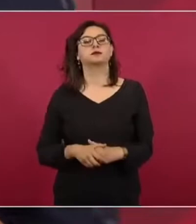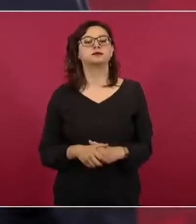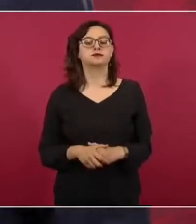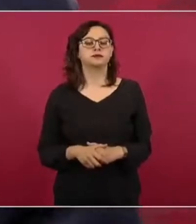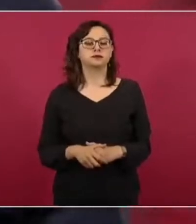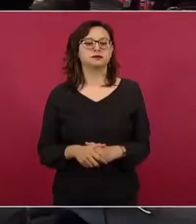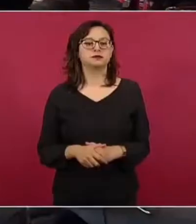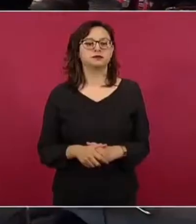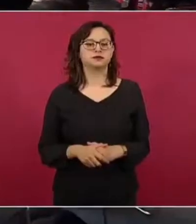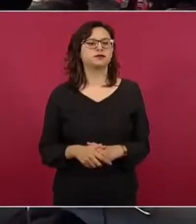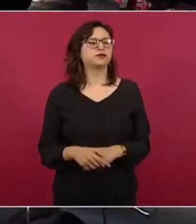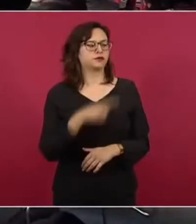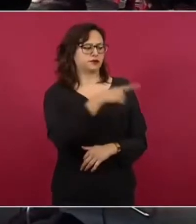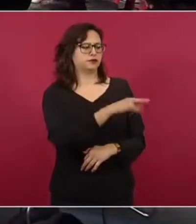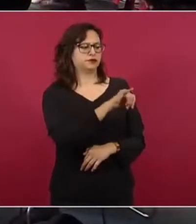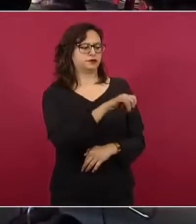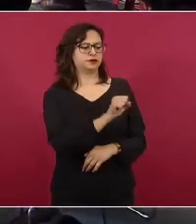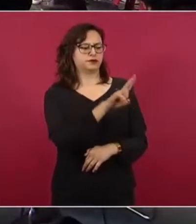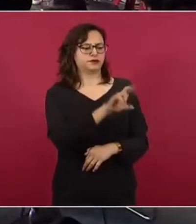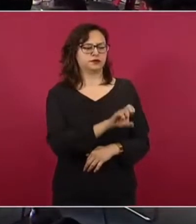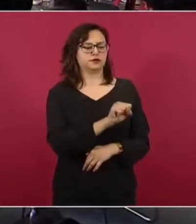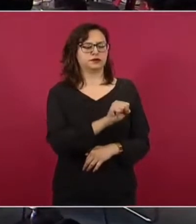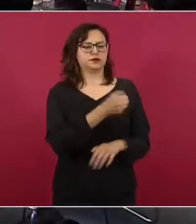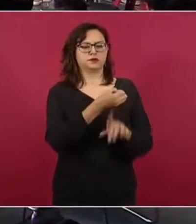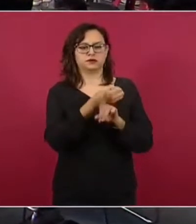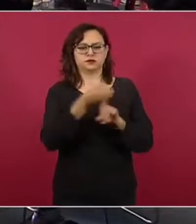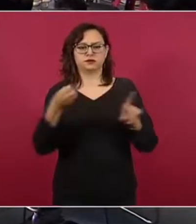Jesús les va a presentar el programa.